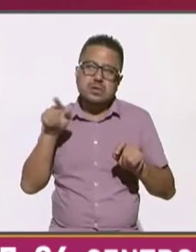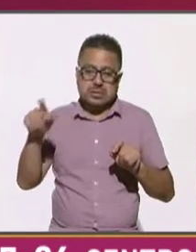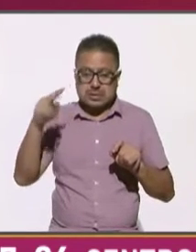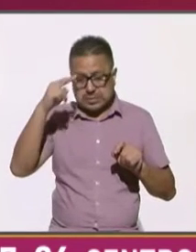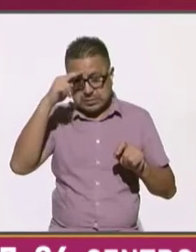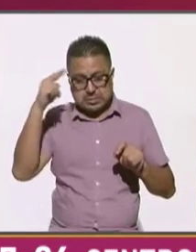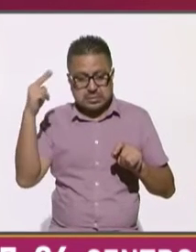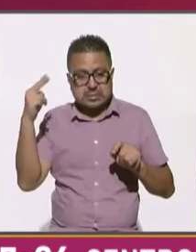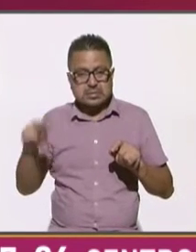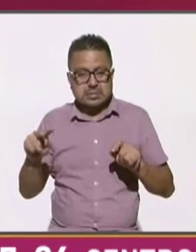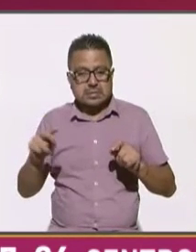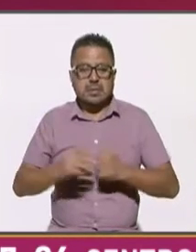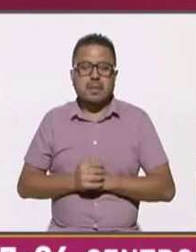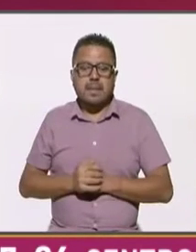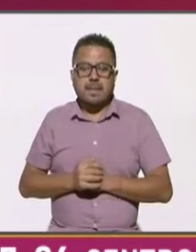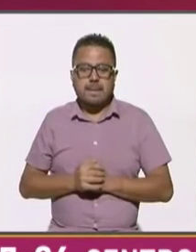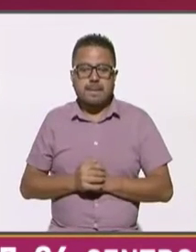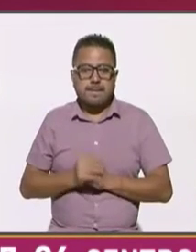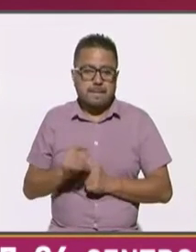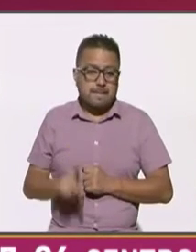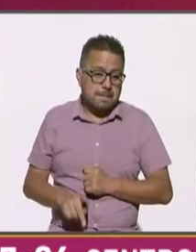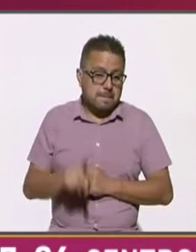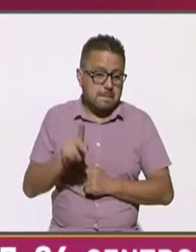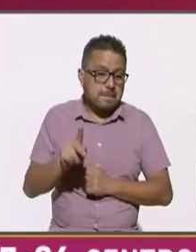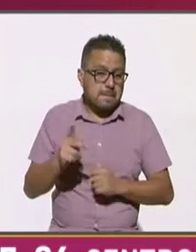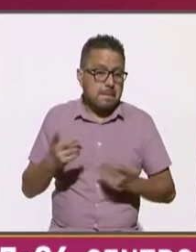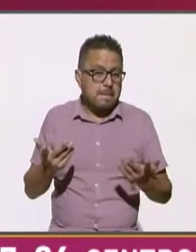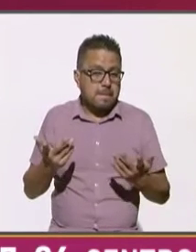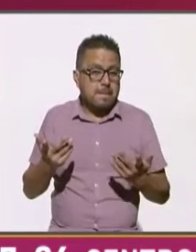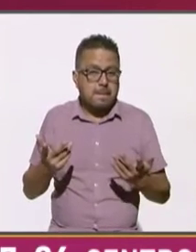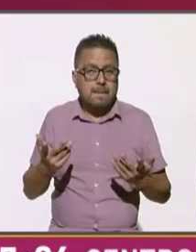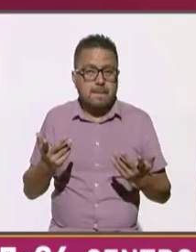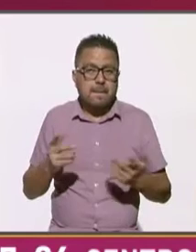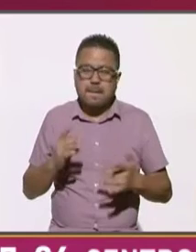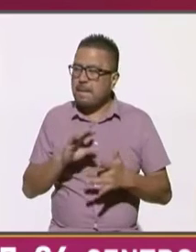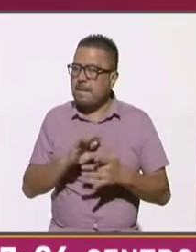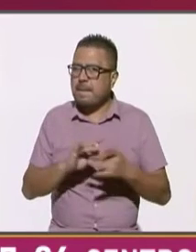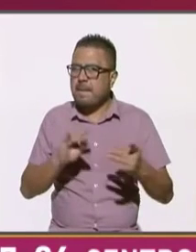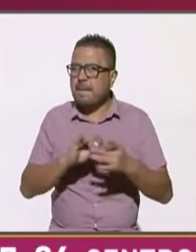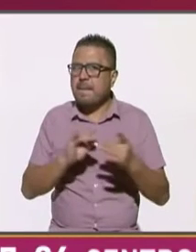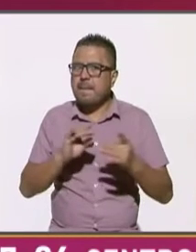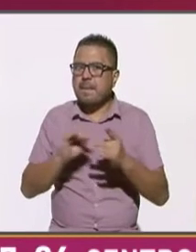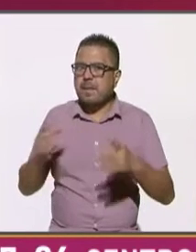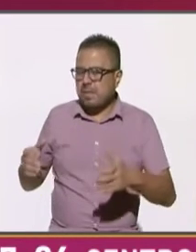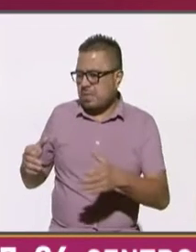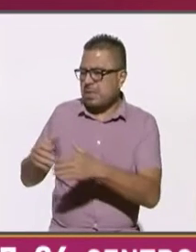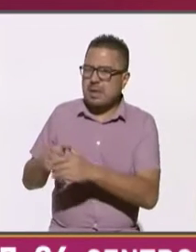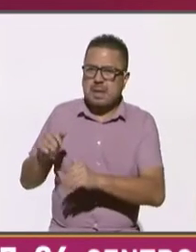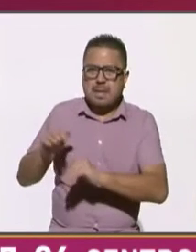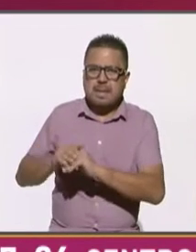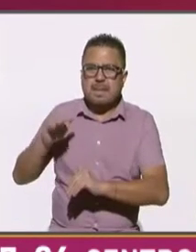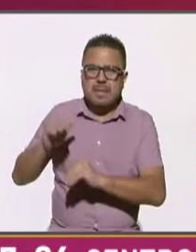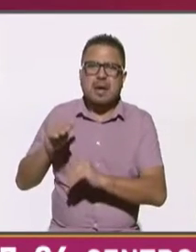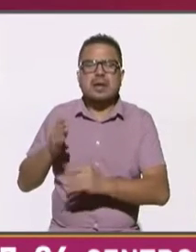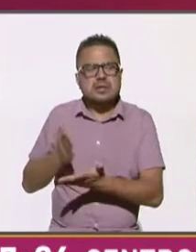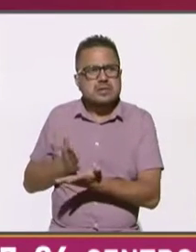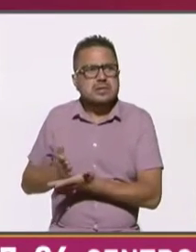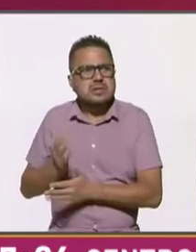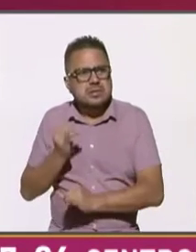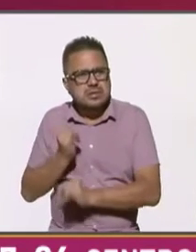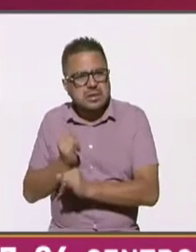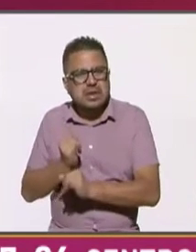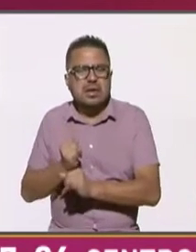es méxico pero pues nuevamente estamos hablando del sector con mayor acceso a internet más